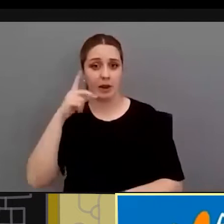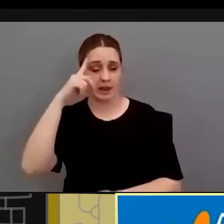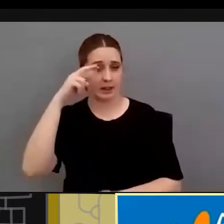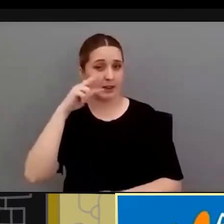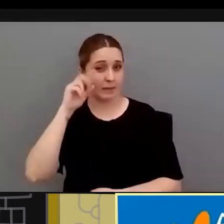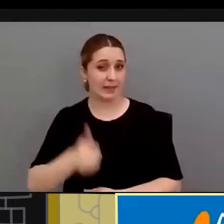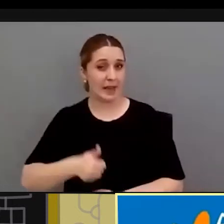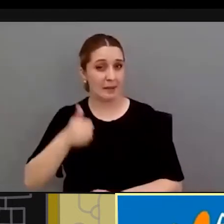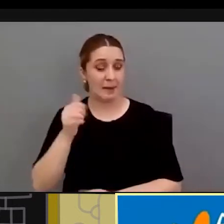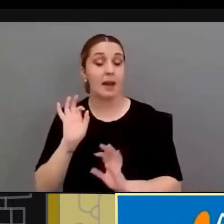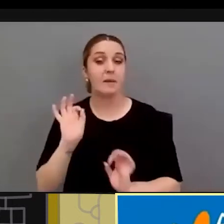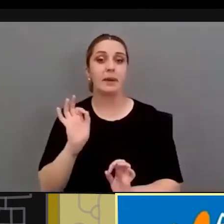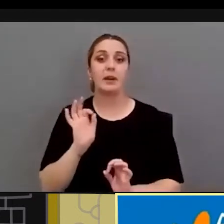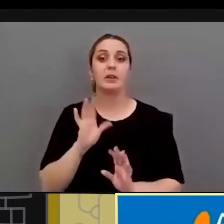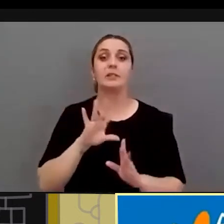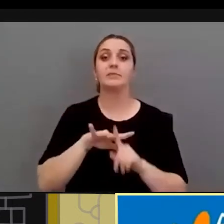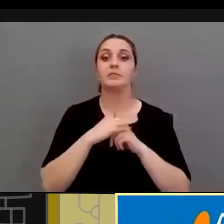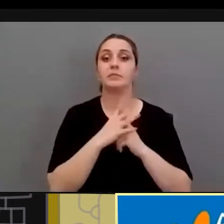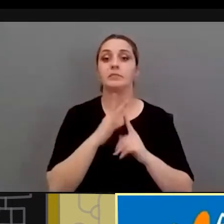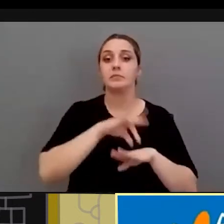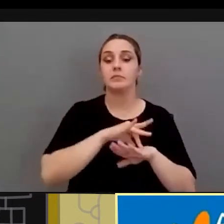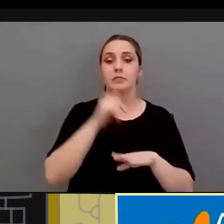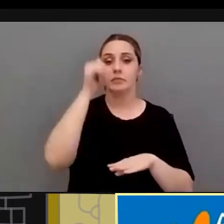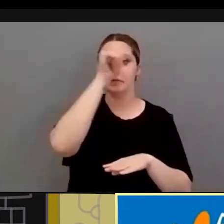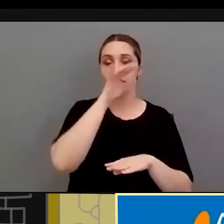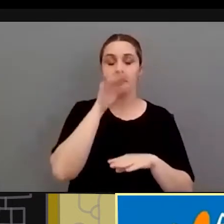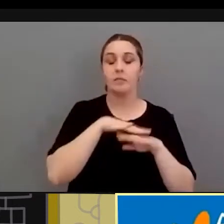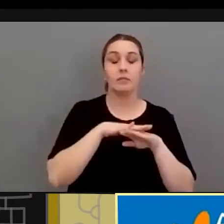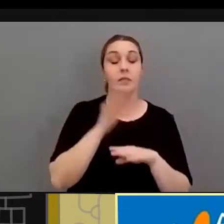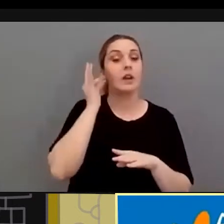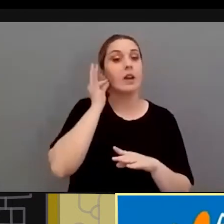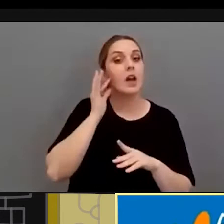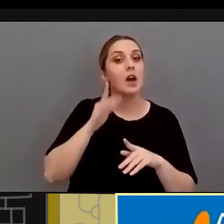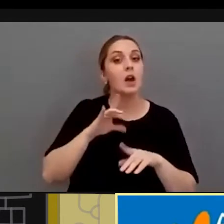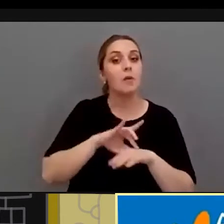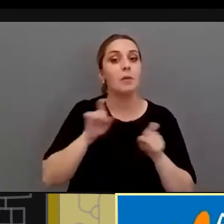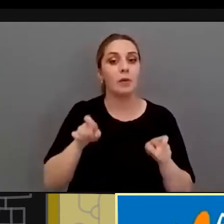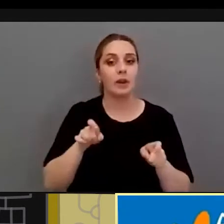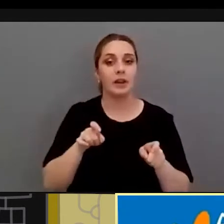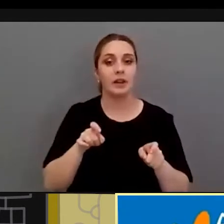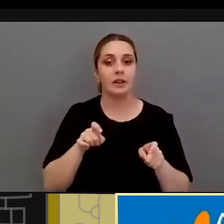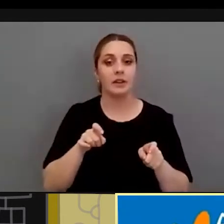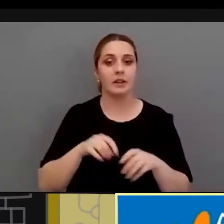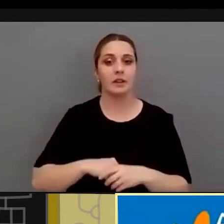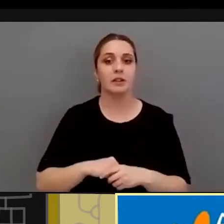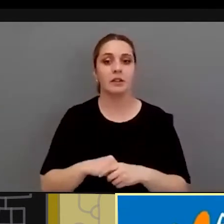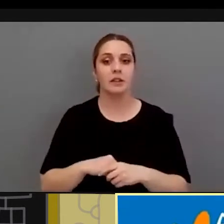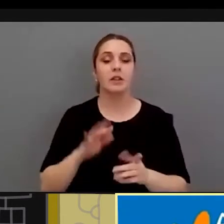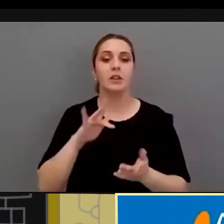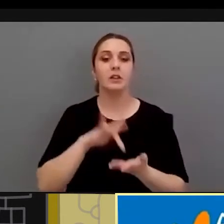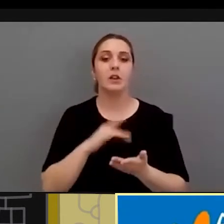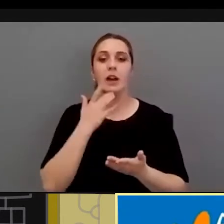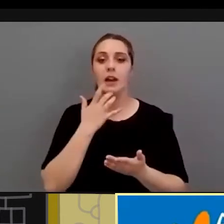pero en el caso de violencia obstétrica para mí qué define que hay una situación que me puede llevar a